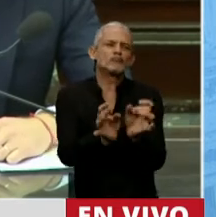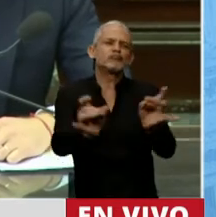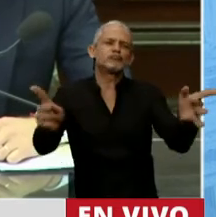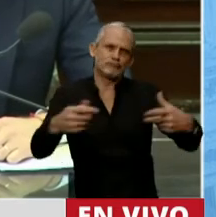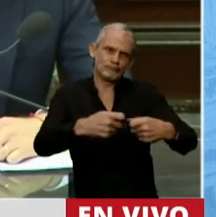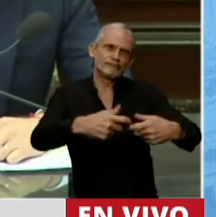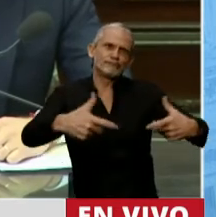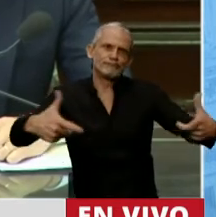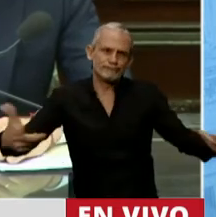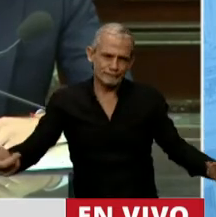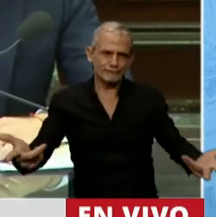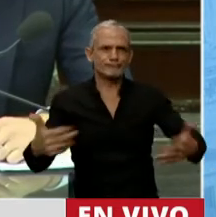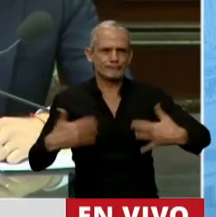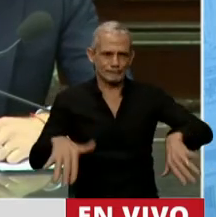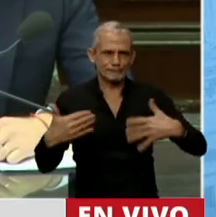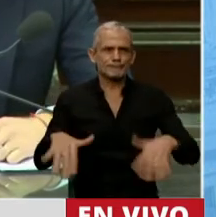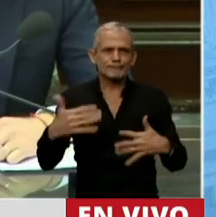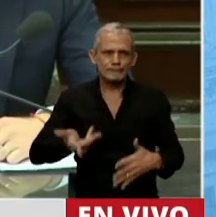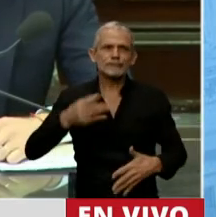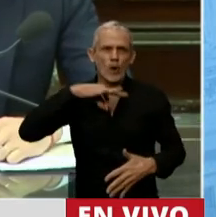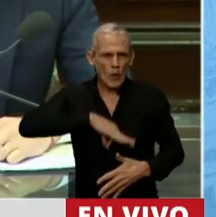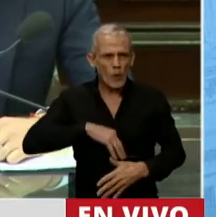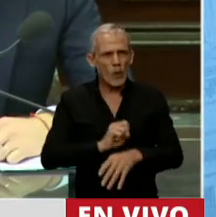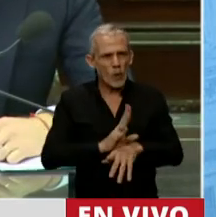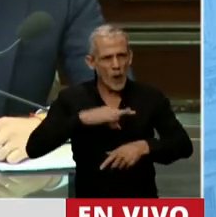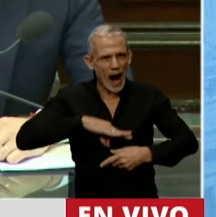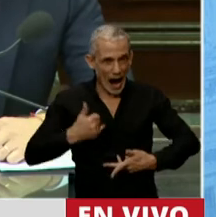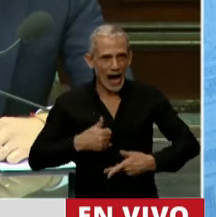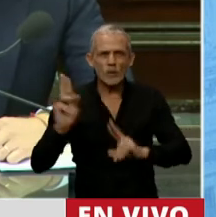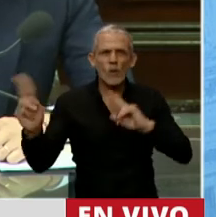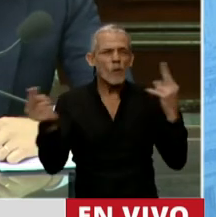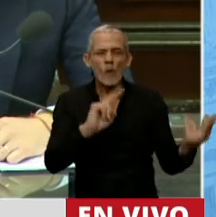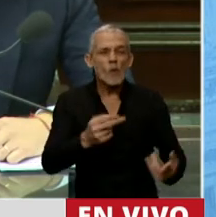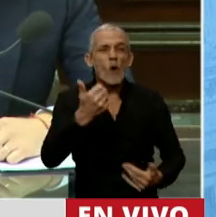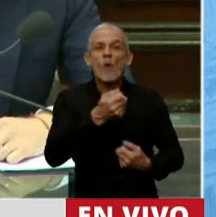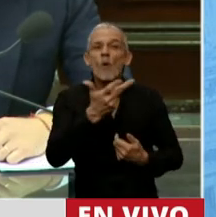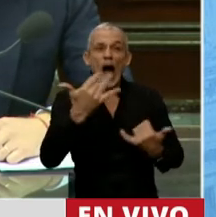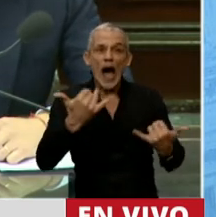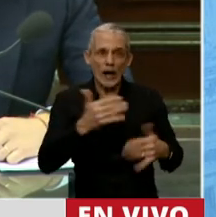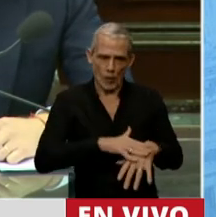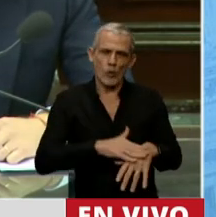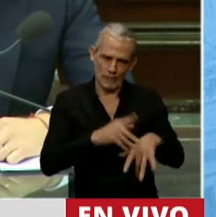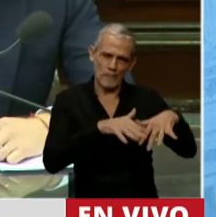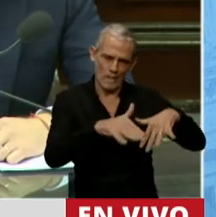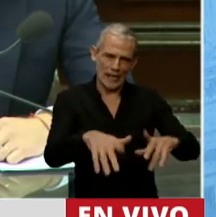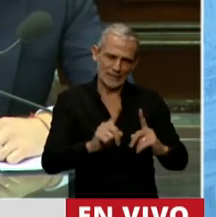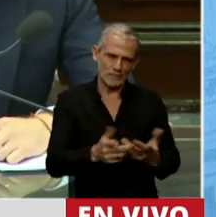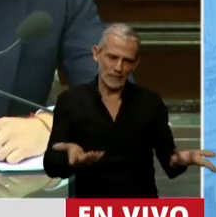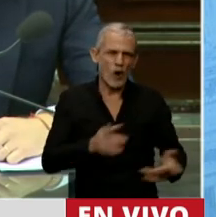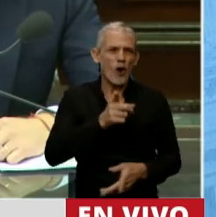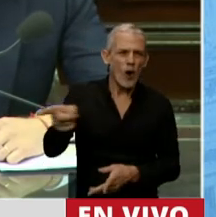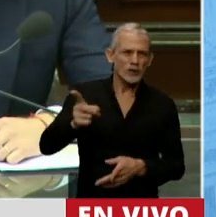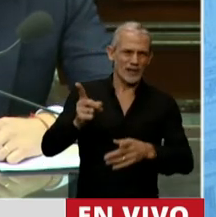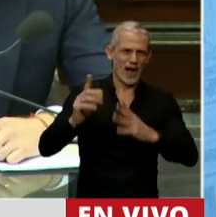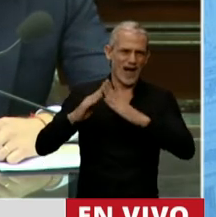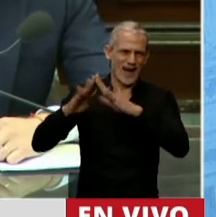también la cantidad lamentable de personas fallecidas que tenemos. Debo decir, señor